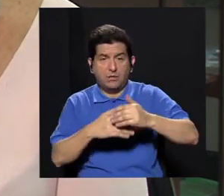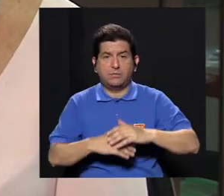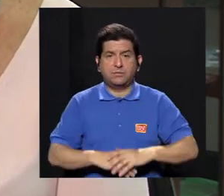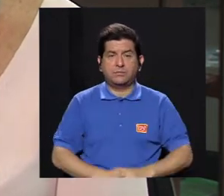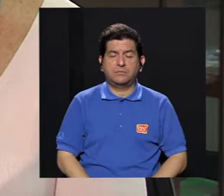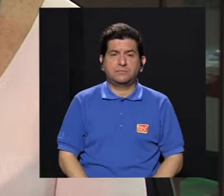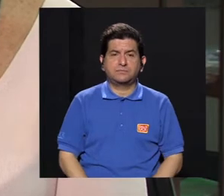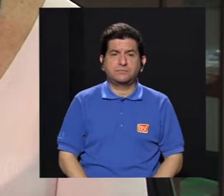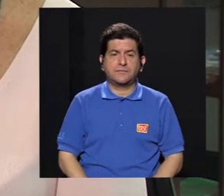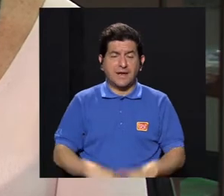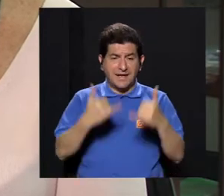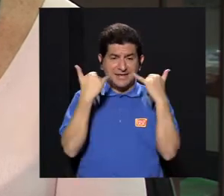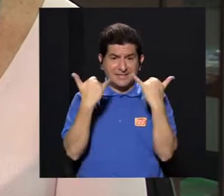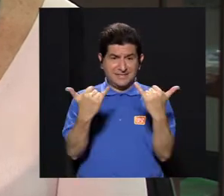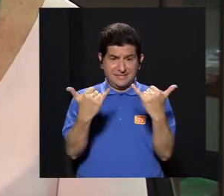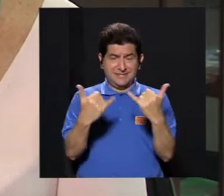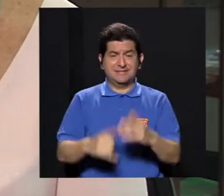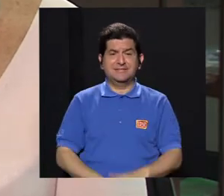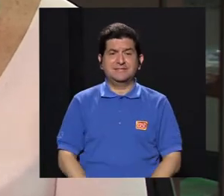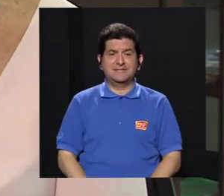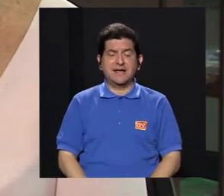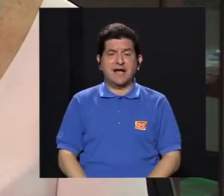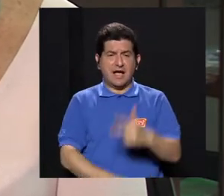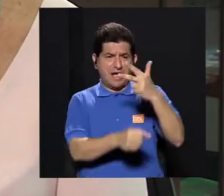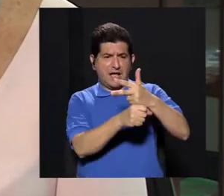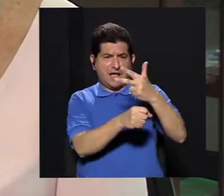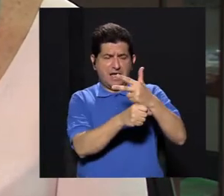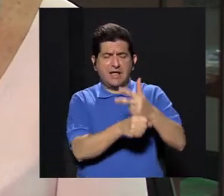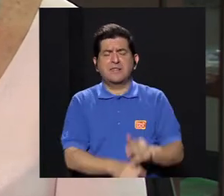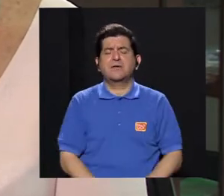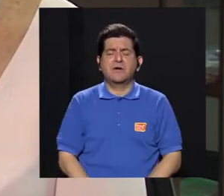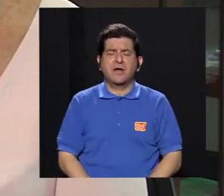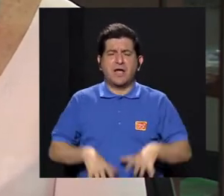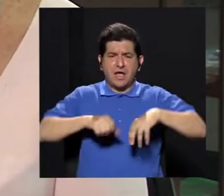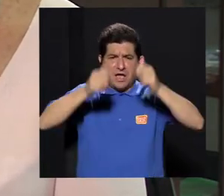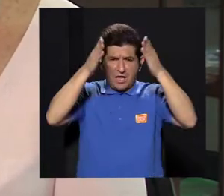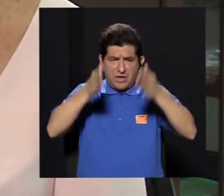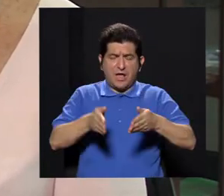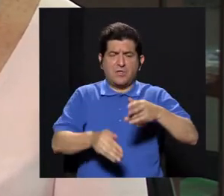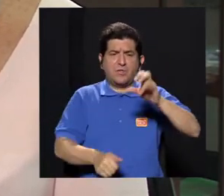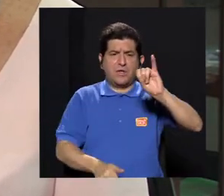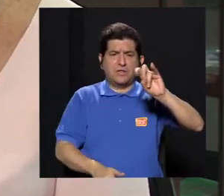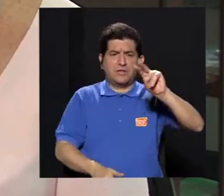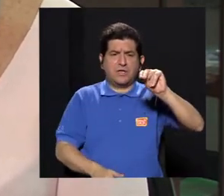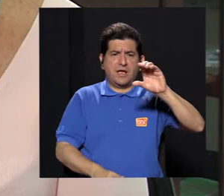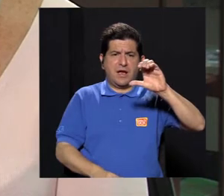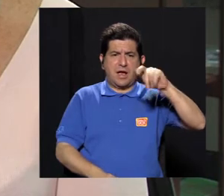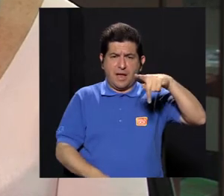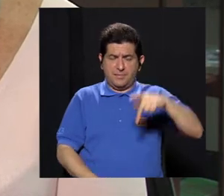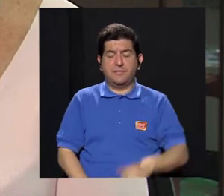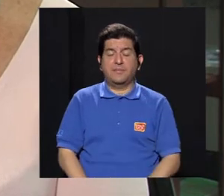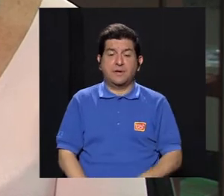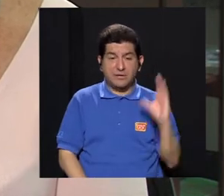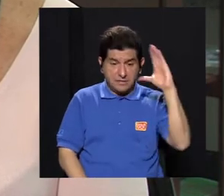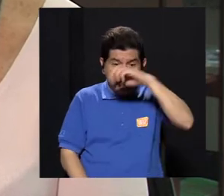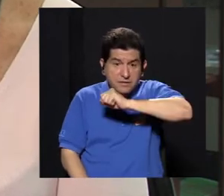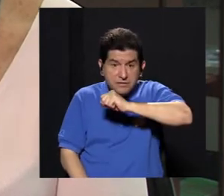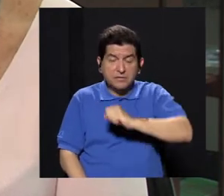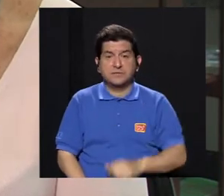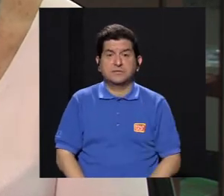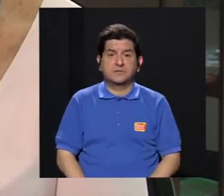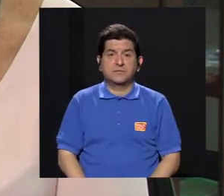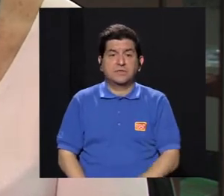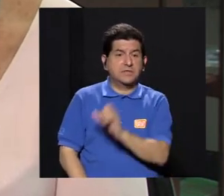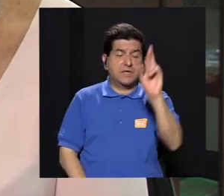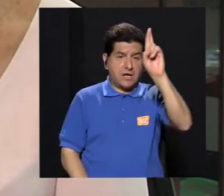Y posteriormente, ya entonces venían los de Guatemala, los graduados del INCAP y se comenzó a sentir la necesidad